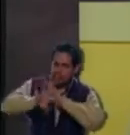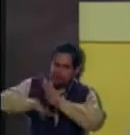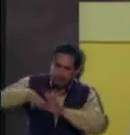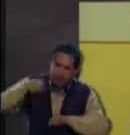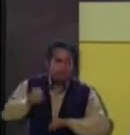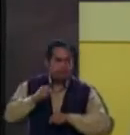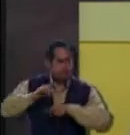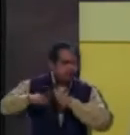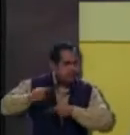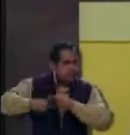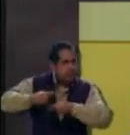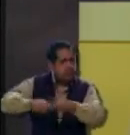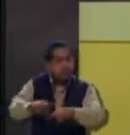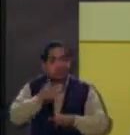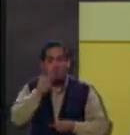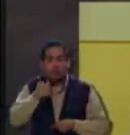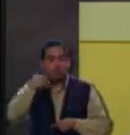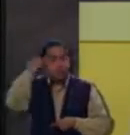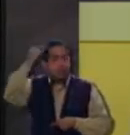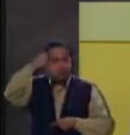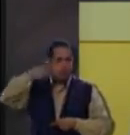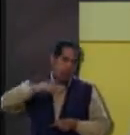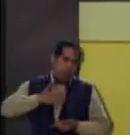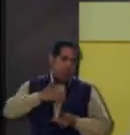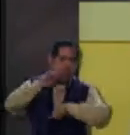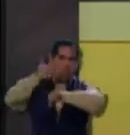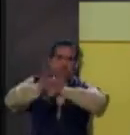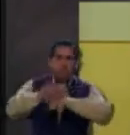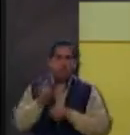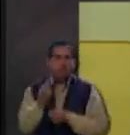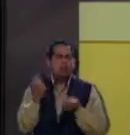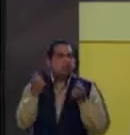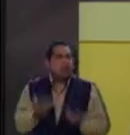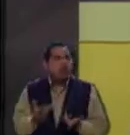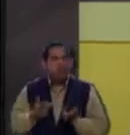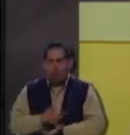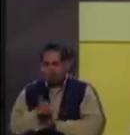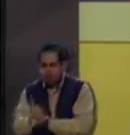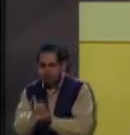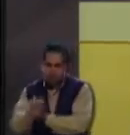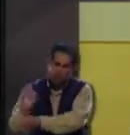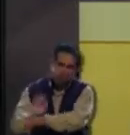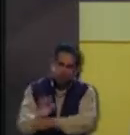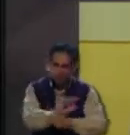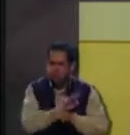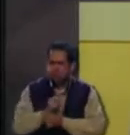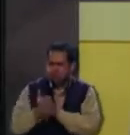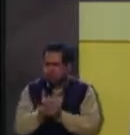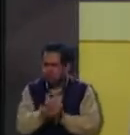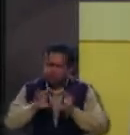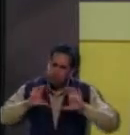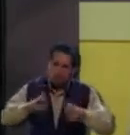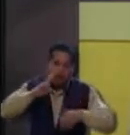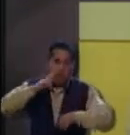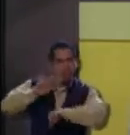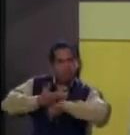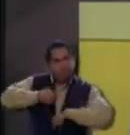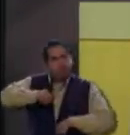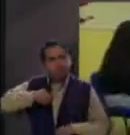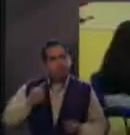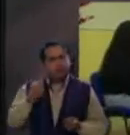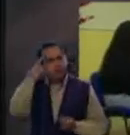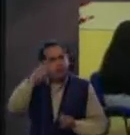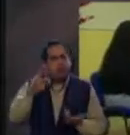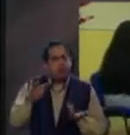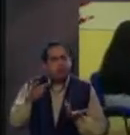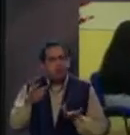muchas cuestiones. Yo creo que es nuestro papel, hasta cierto punto, ¿no? El tratar de ayudarlas. responsabilidad. Es responsabilidad